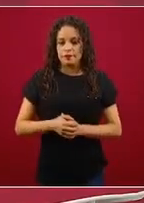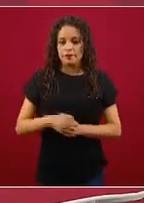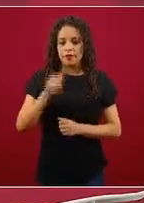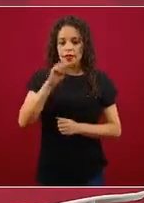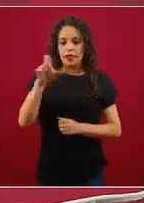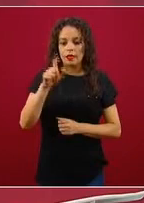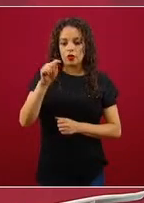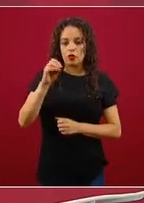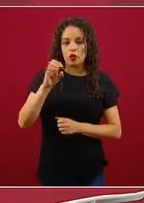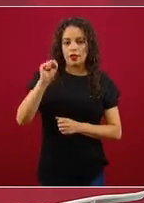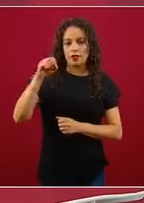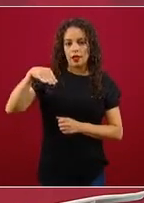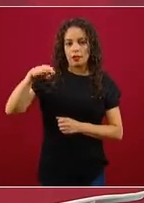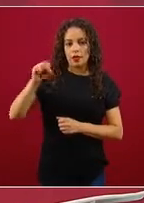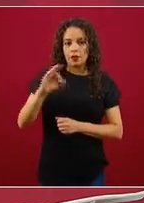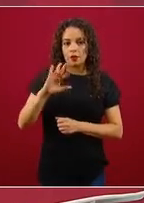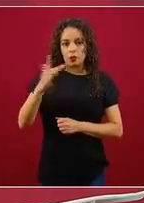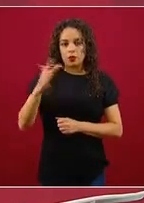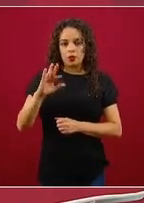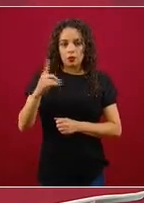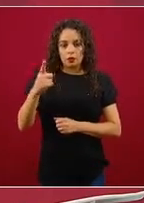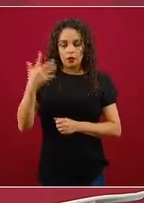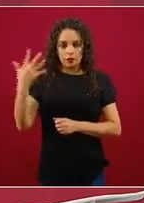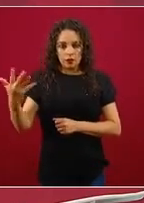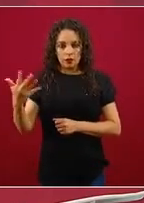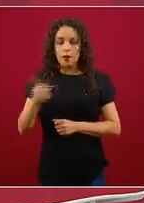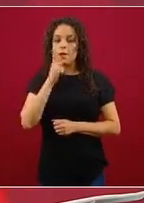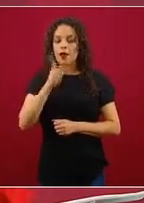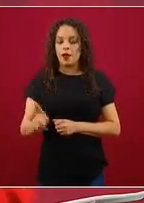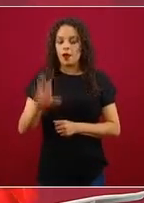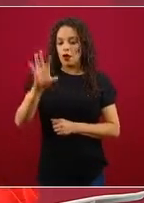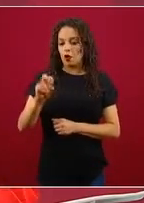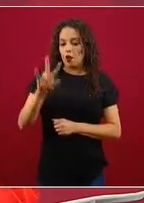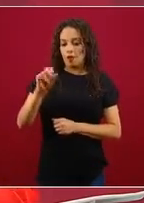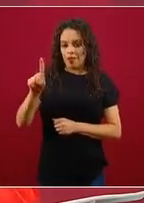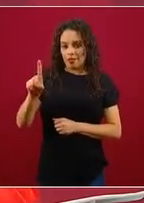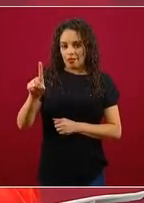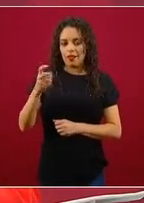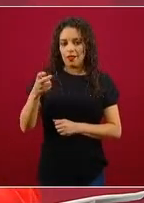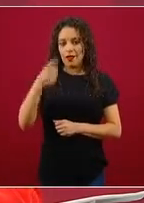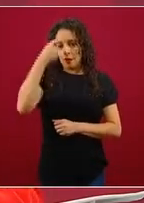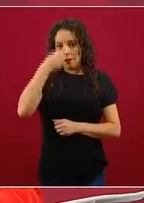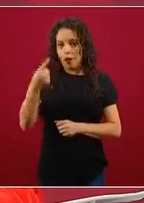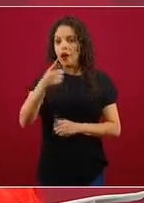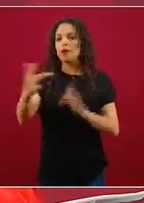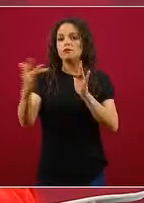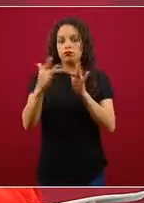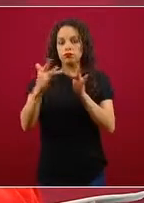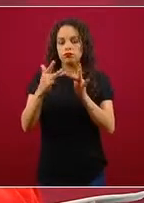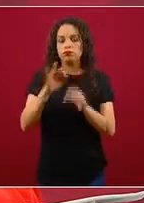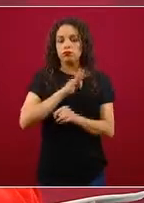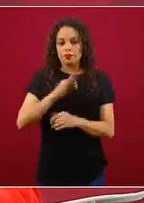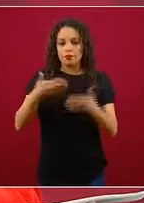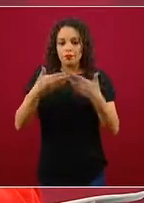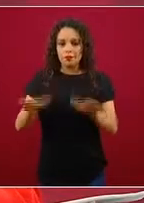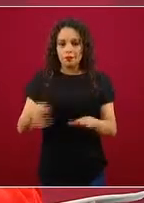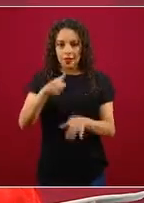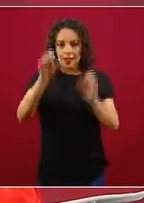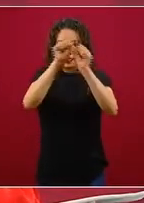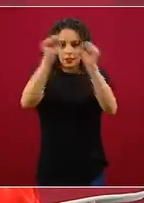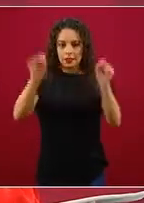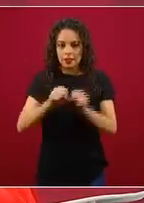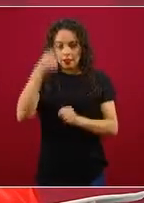51515, COVID, con la palabra COVID, para tener acceso a este sistema de